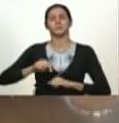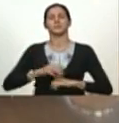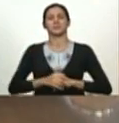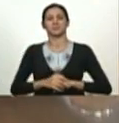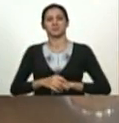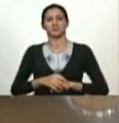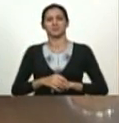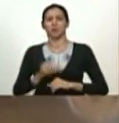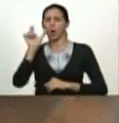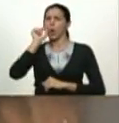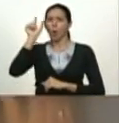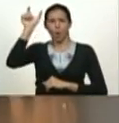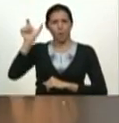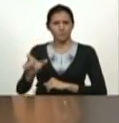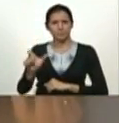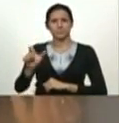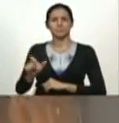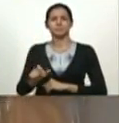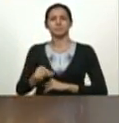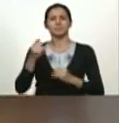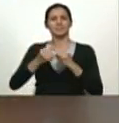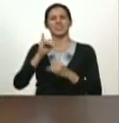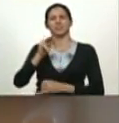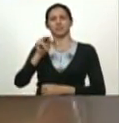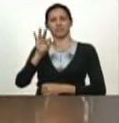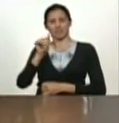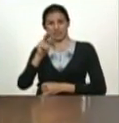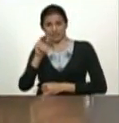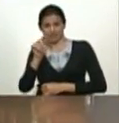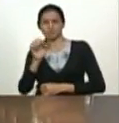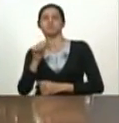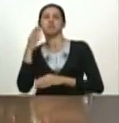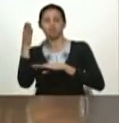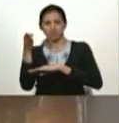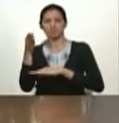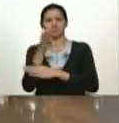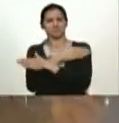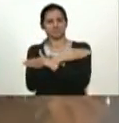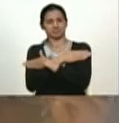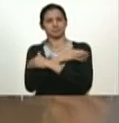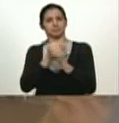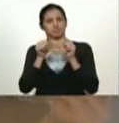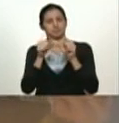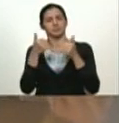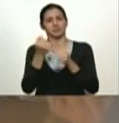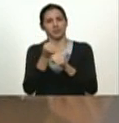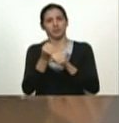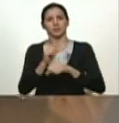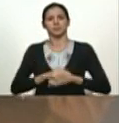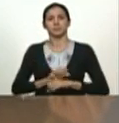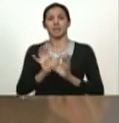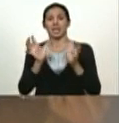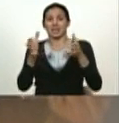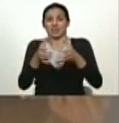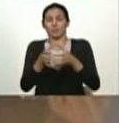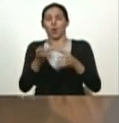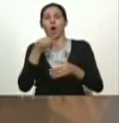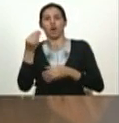gran deportista bueno para que vaya a las nuevas funciones y se siga integrando el equipo es un solo equipo de nuestro equipo de la juventud